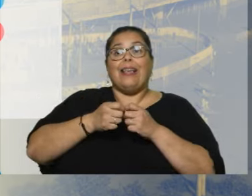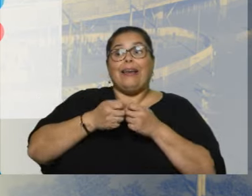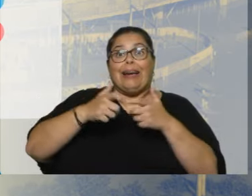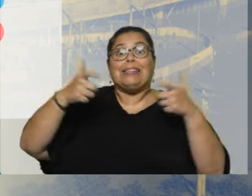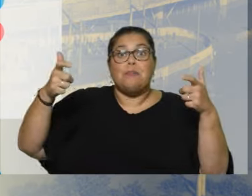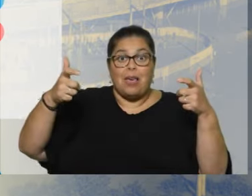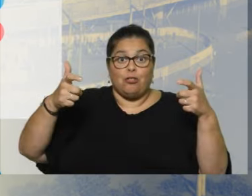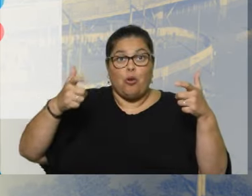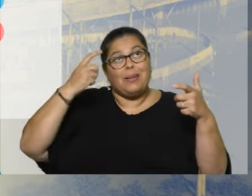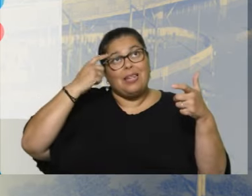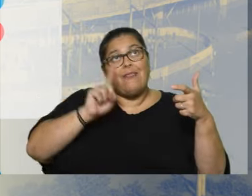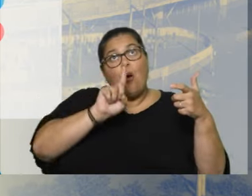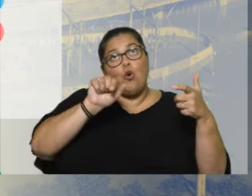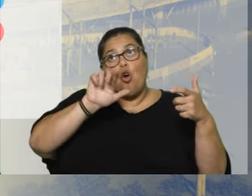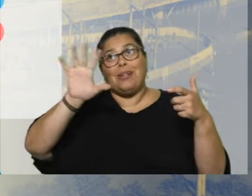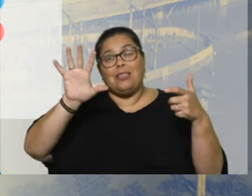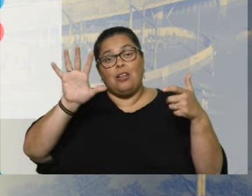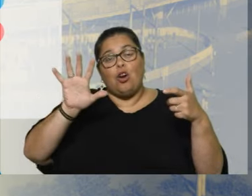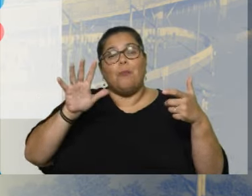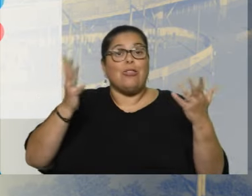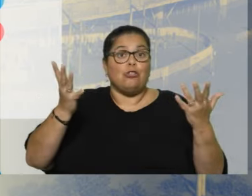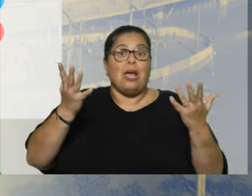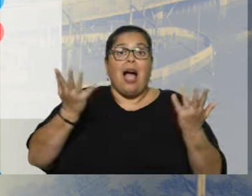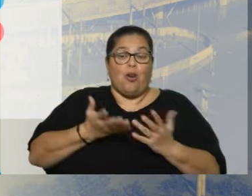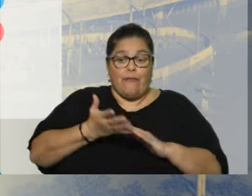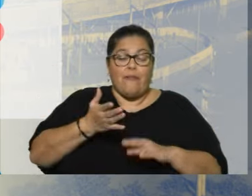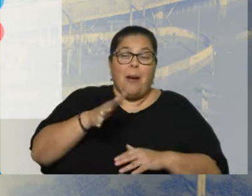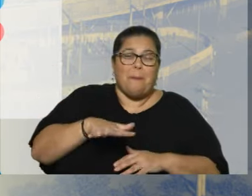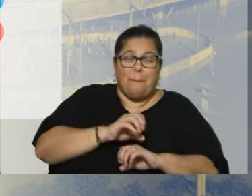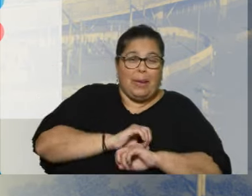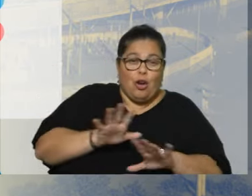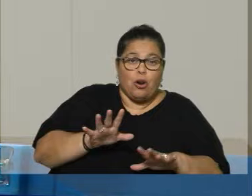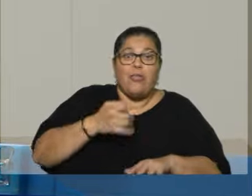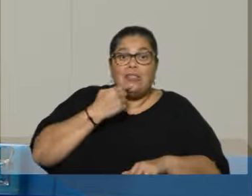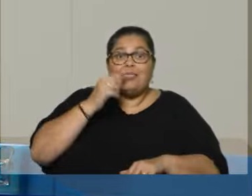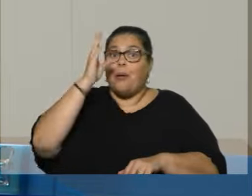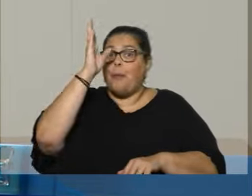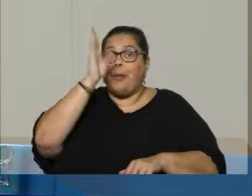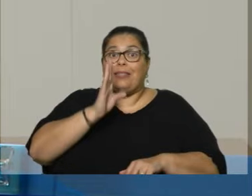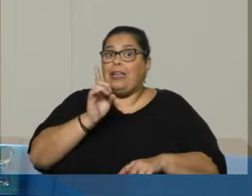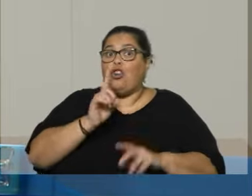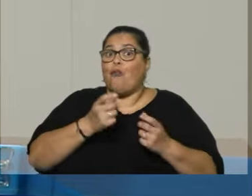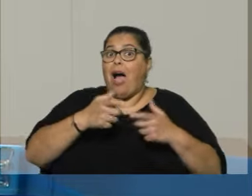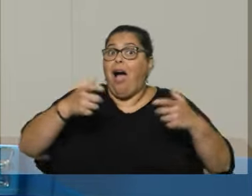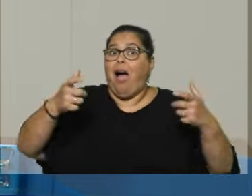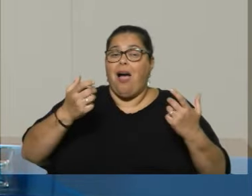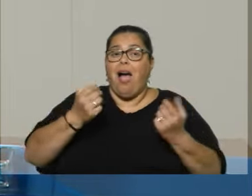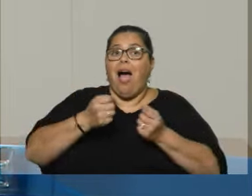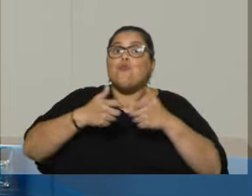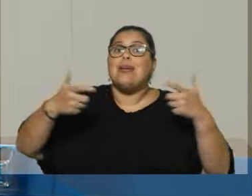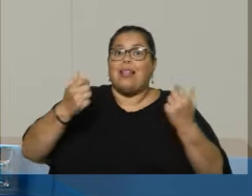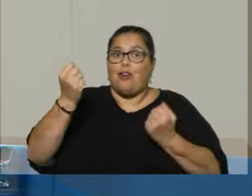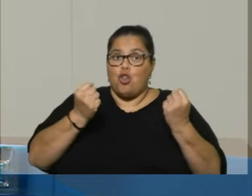ser un y medio por ciento. O sea que prácticamente si se dan los peores escenarios, Brasil no crecería. Esto es preliminar. Son datos fuertes